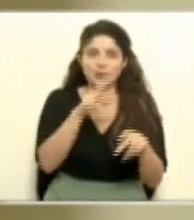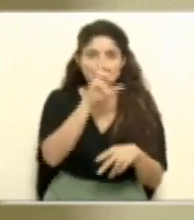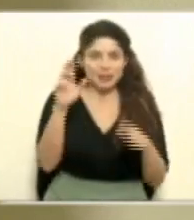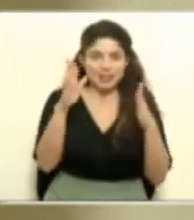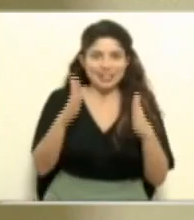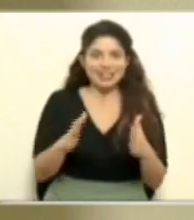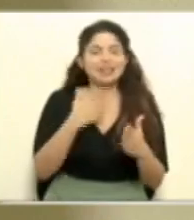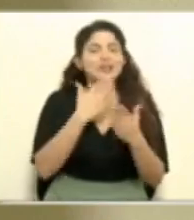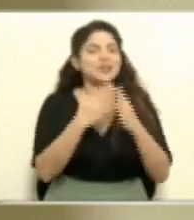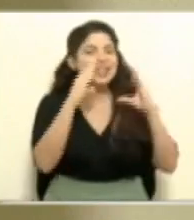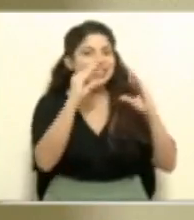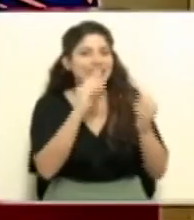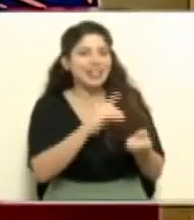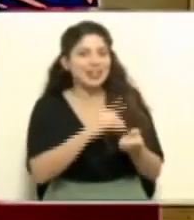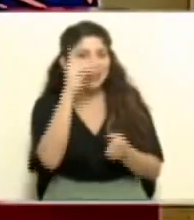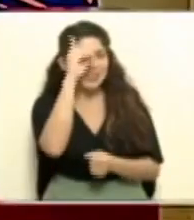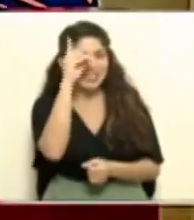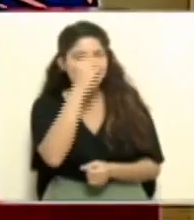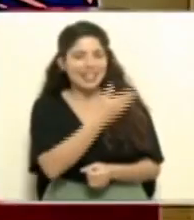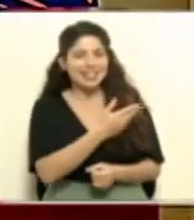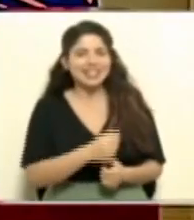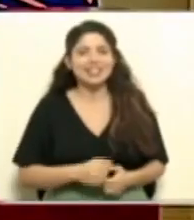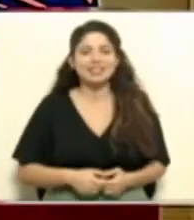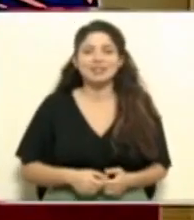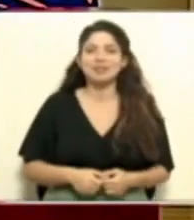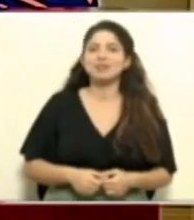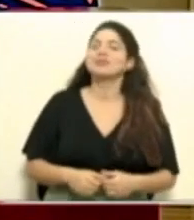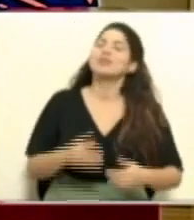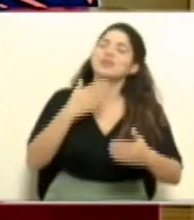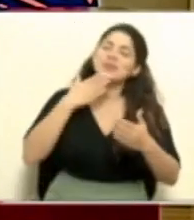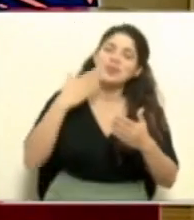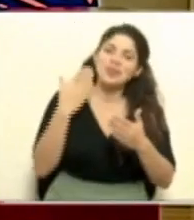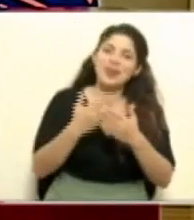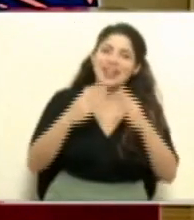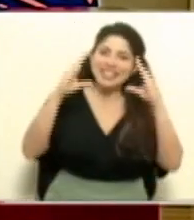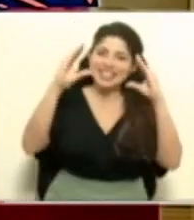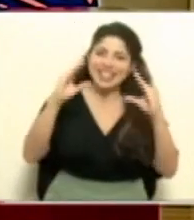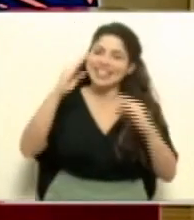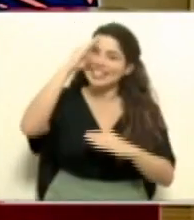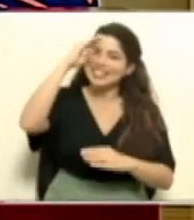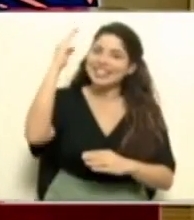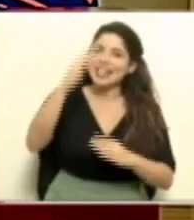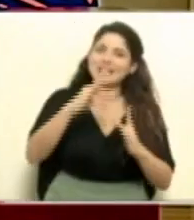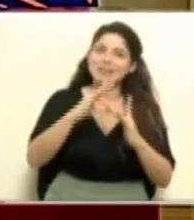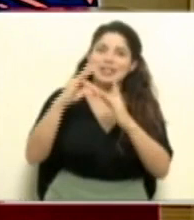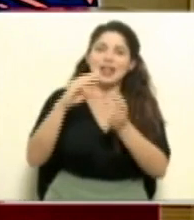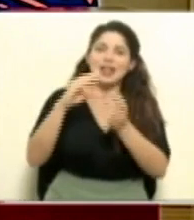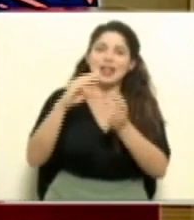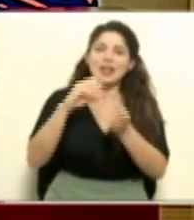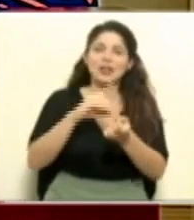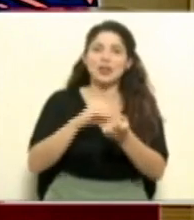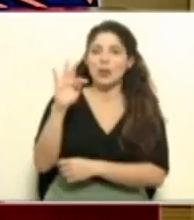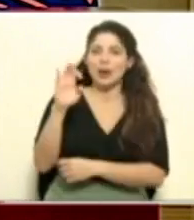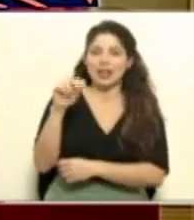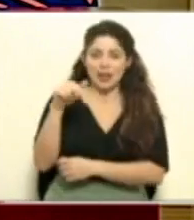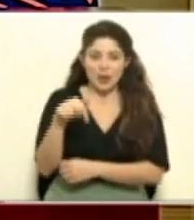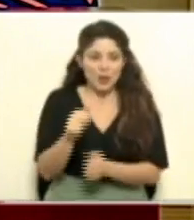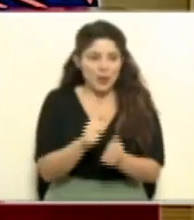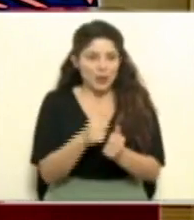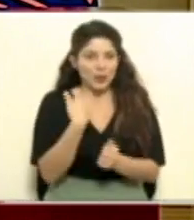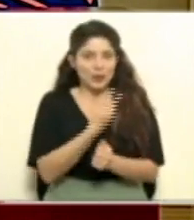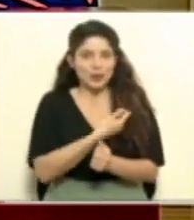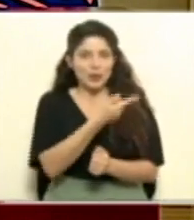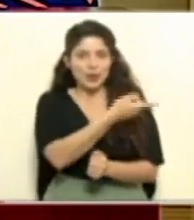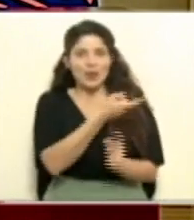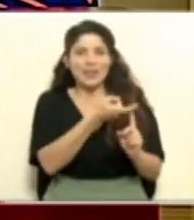costarricense. Muy buenas tardes, doctor Salas. Muy buenas tardes, un saludo especial al doctor Duarte que nos acompañó desde mi